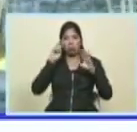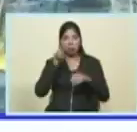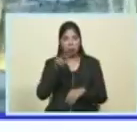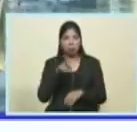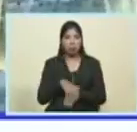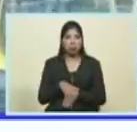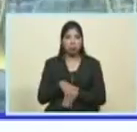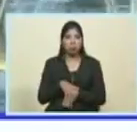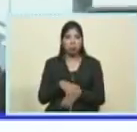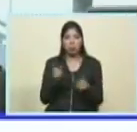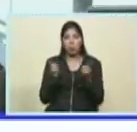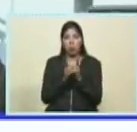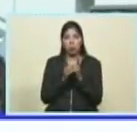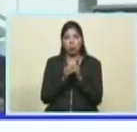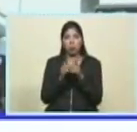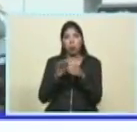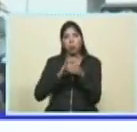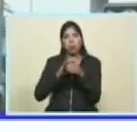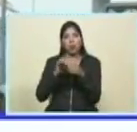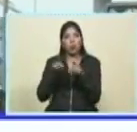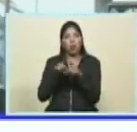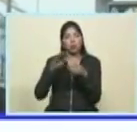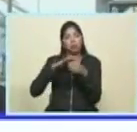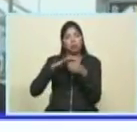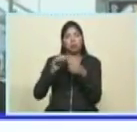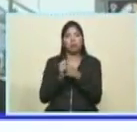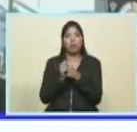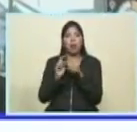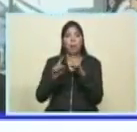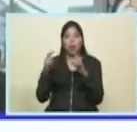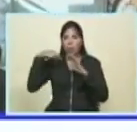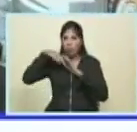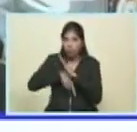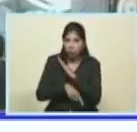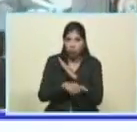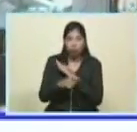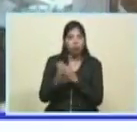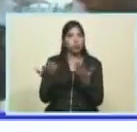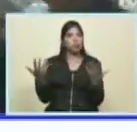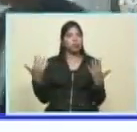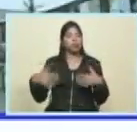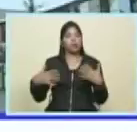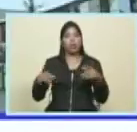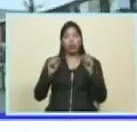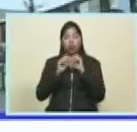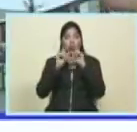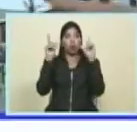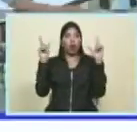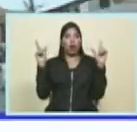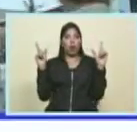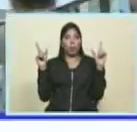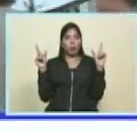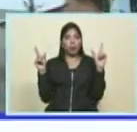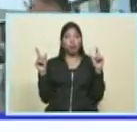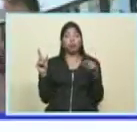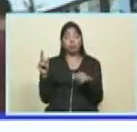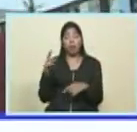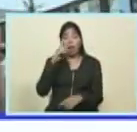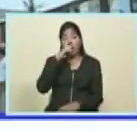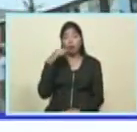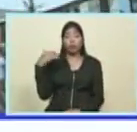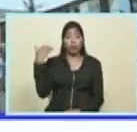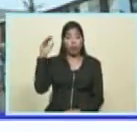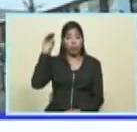hay un mundo mucho más allá y el mundo que se está levantando va a sorprender a la humanidad en los años que está por venir,